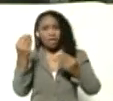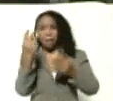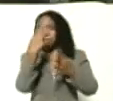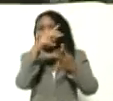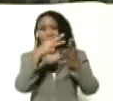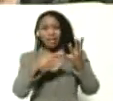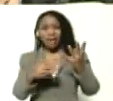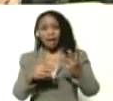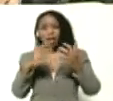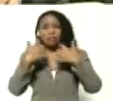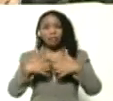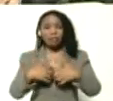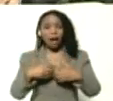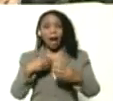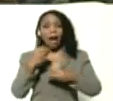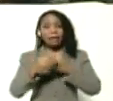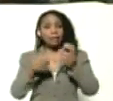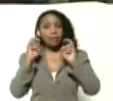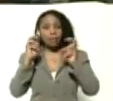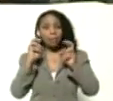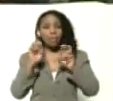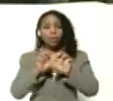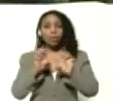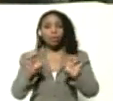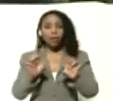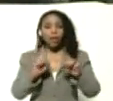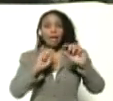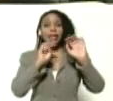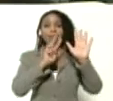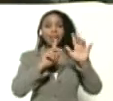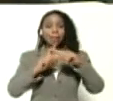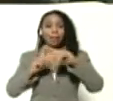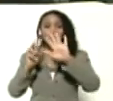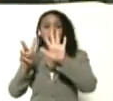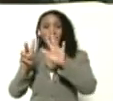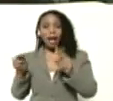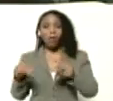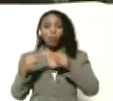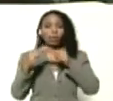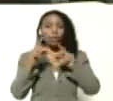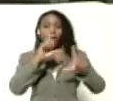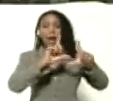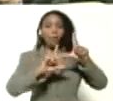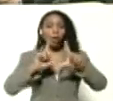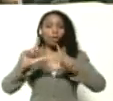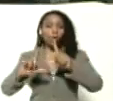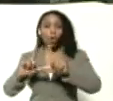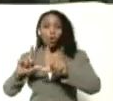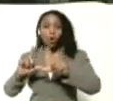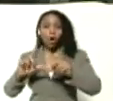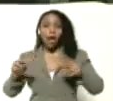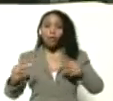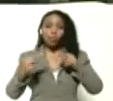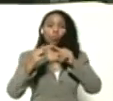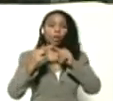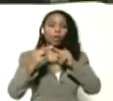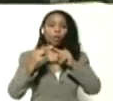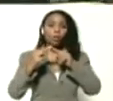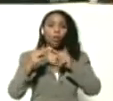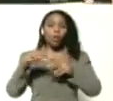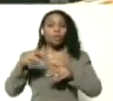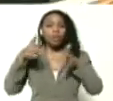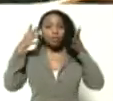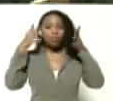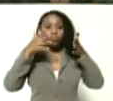reflexiones, al hecho educativo, y en el 7 más 7, el encuentro en el laboratorio, el encuentro, necesario, de la asesoría